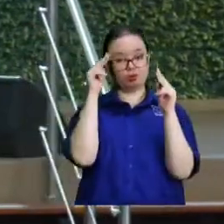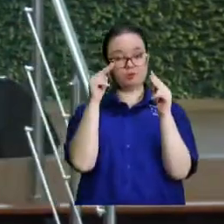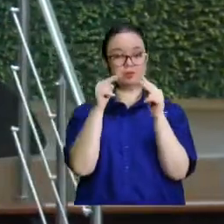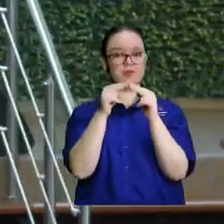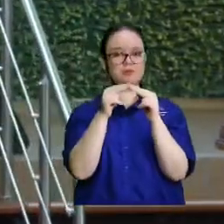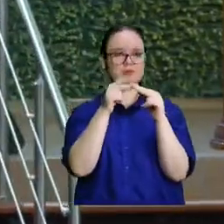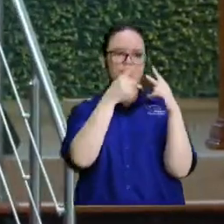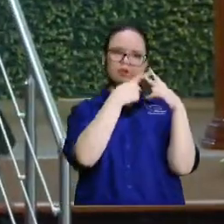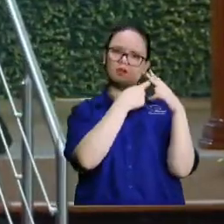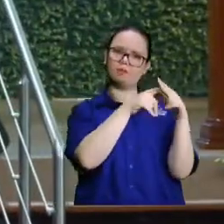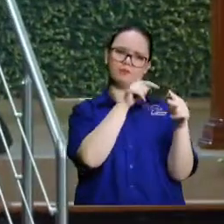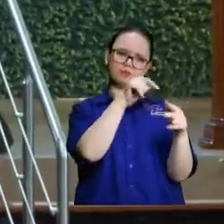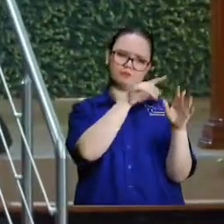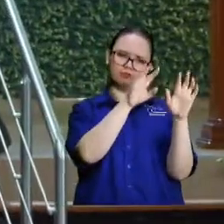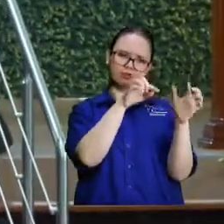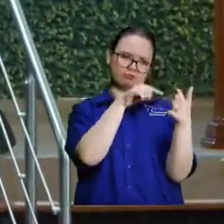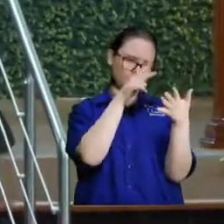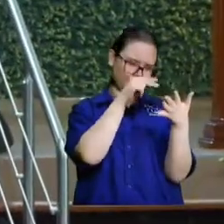un montón montón de cosas